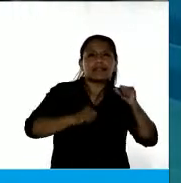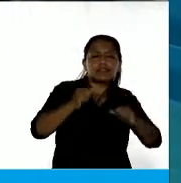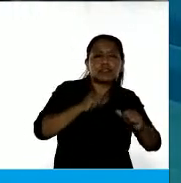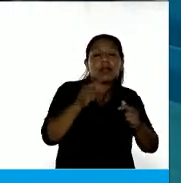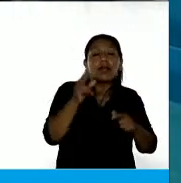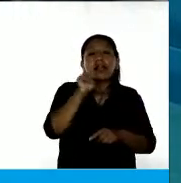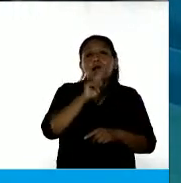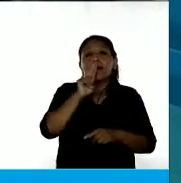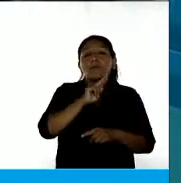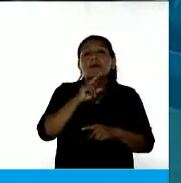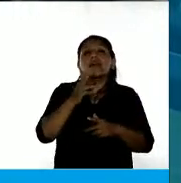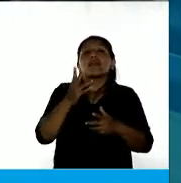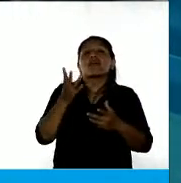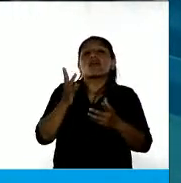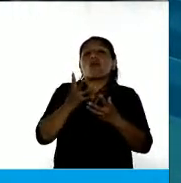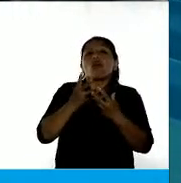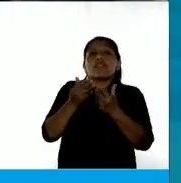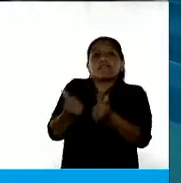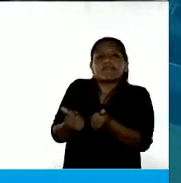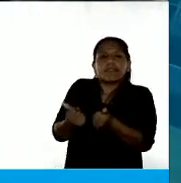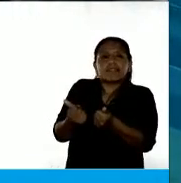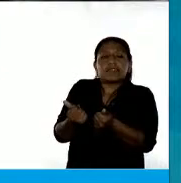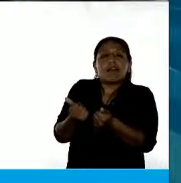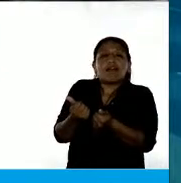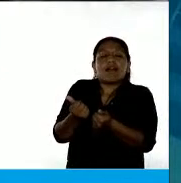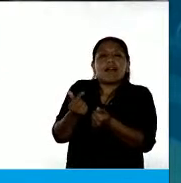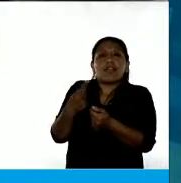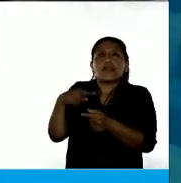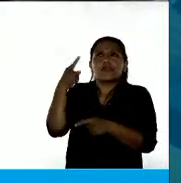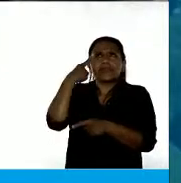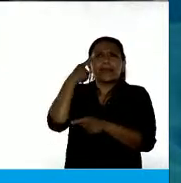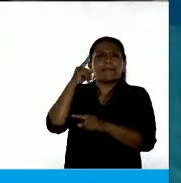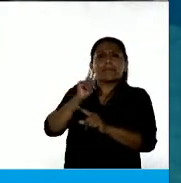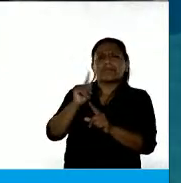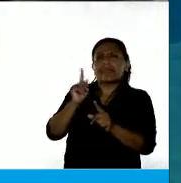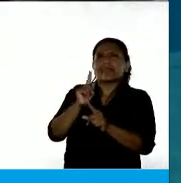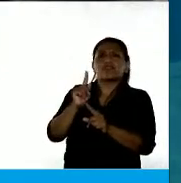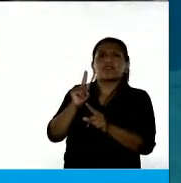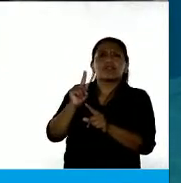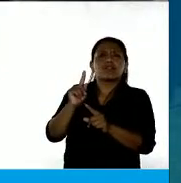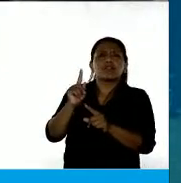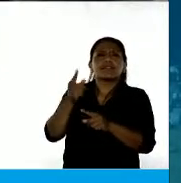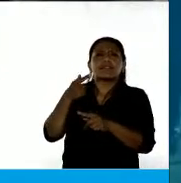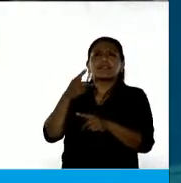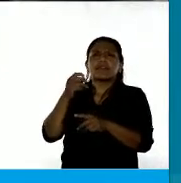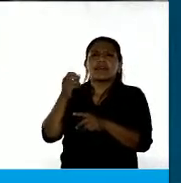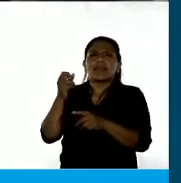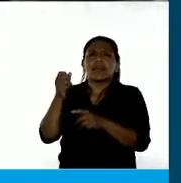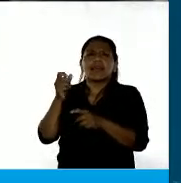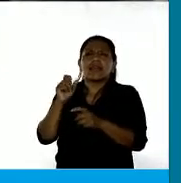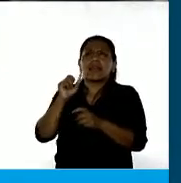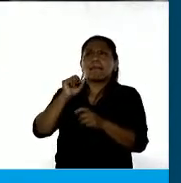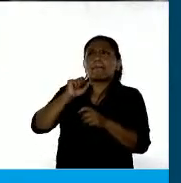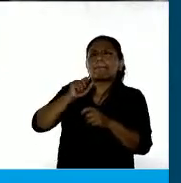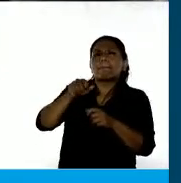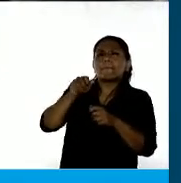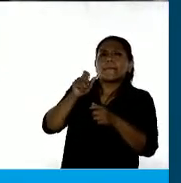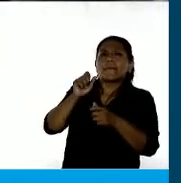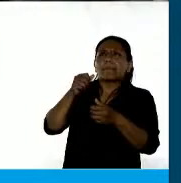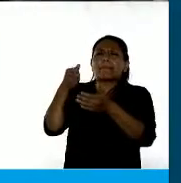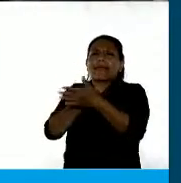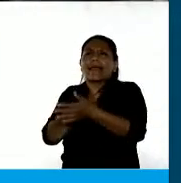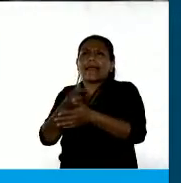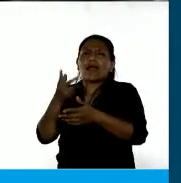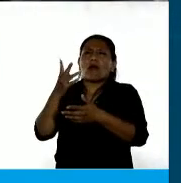en defensa propia no están pensando en si le pegan un poquito de más y la van a imputar por